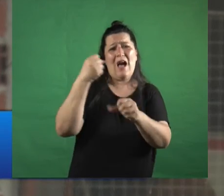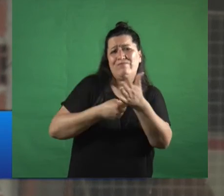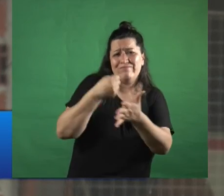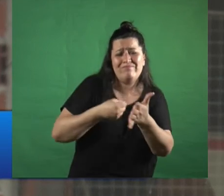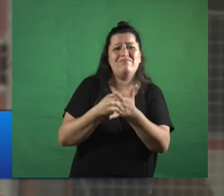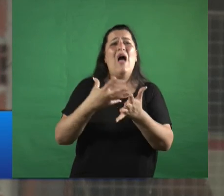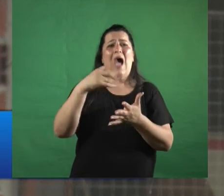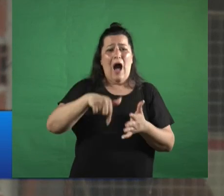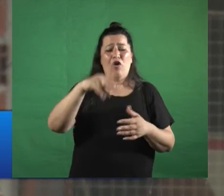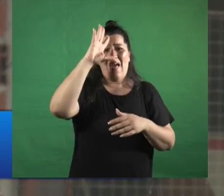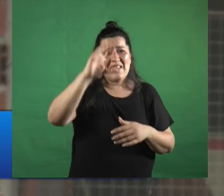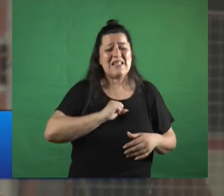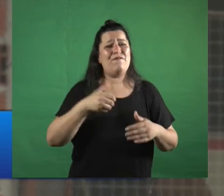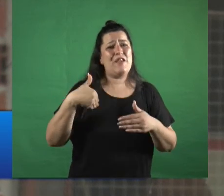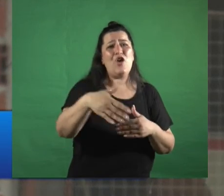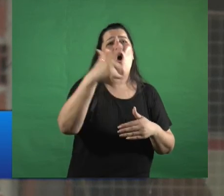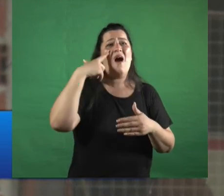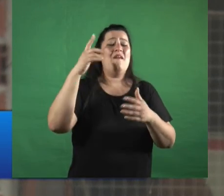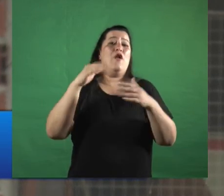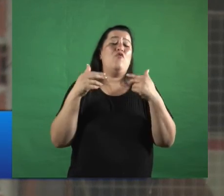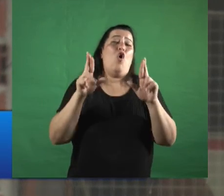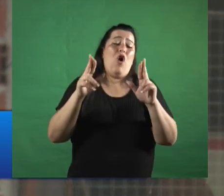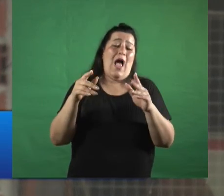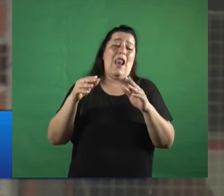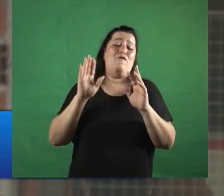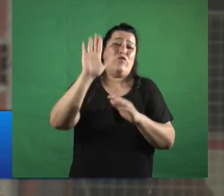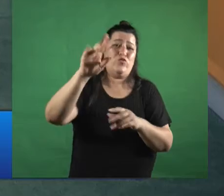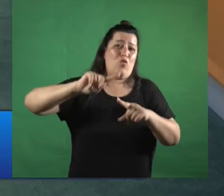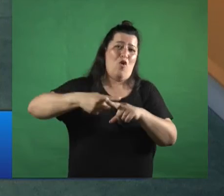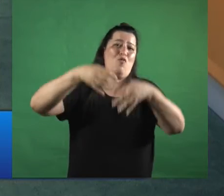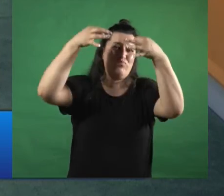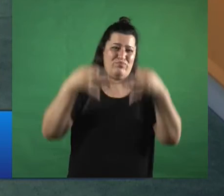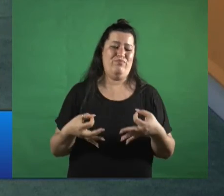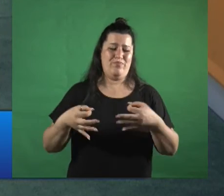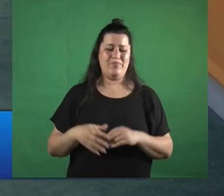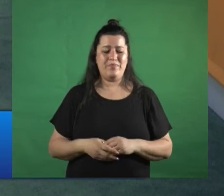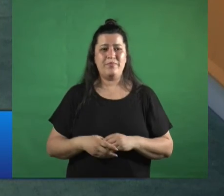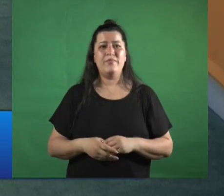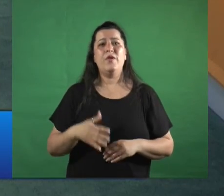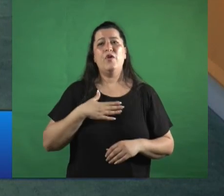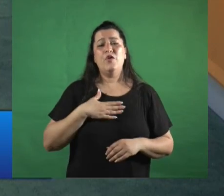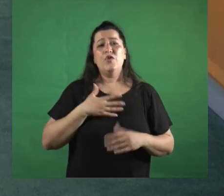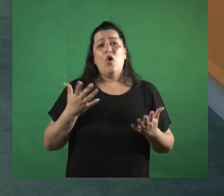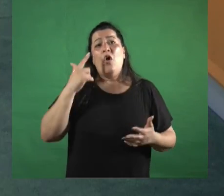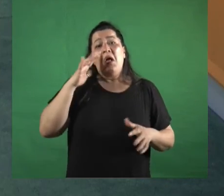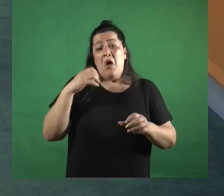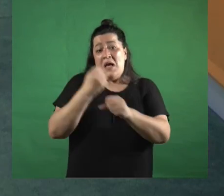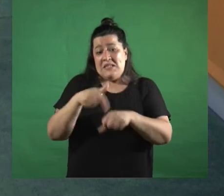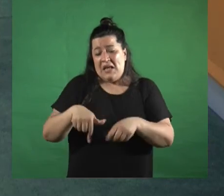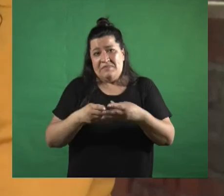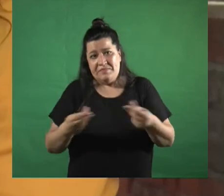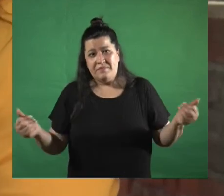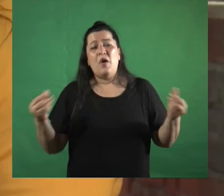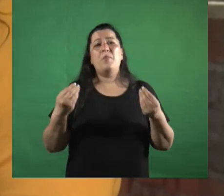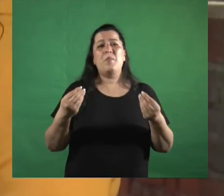desafío es tratar de dejar una huella profunda así es bueno yo creo que hasta acá llegamos porque nos venían